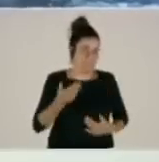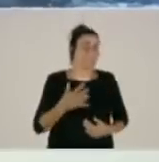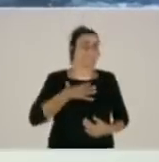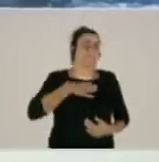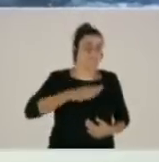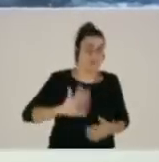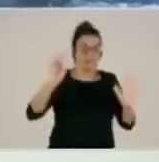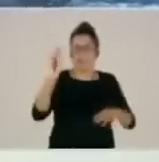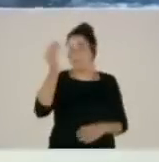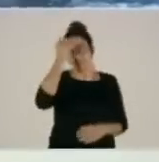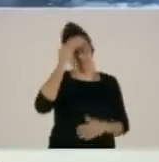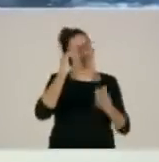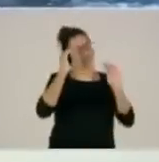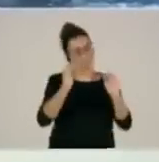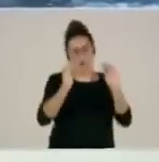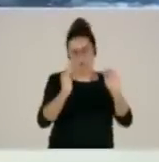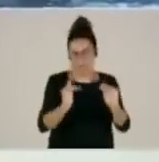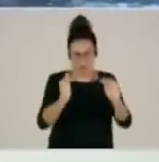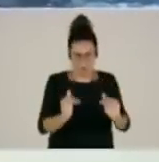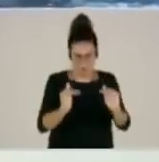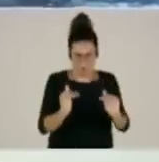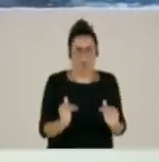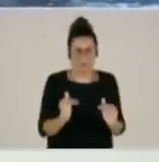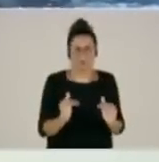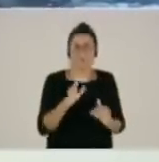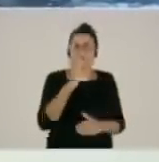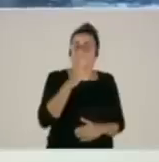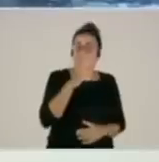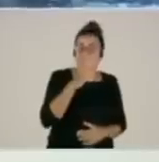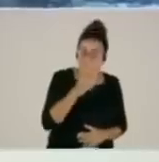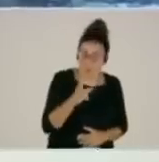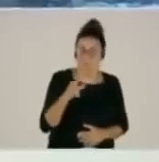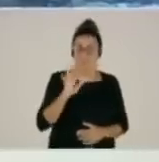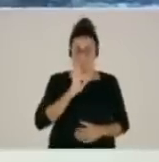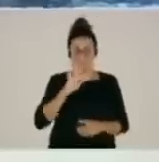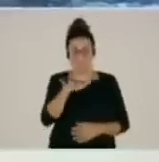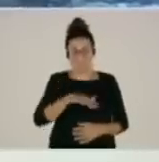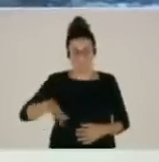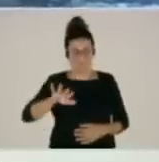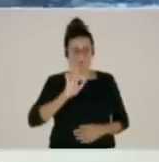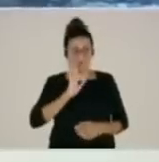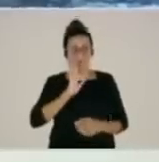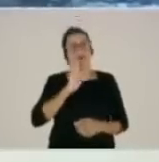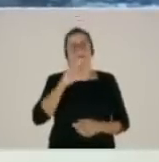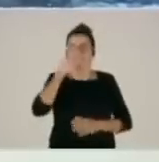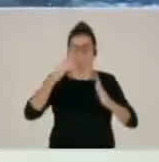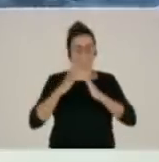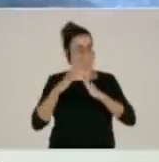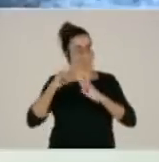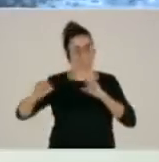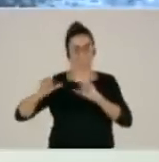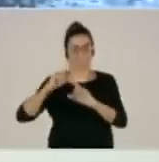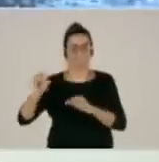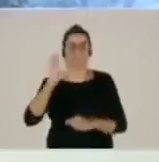es que la tendencia sea a la baja. Y por eso hemos evacuado la zona de los pelados, especialmente son bodegas,